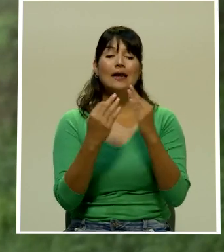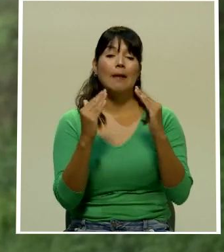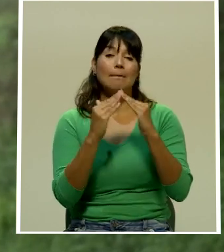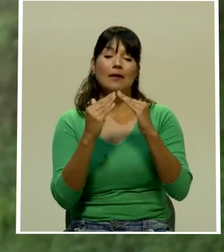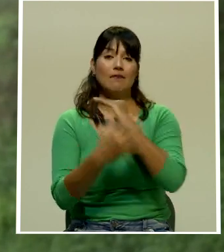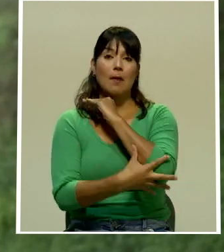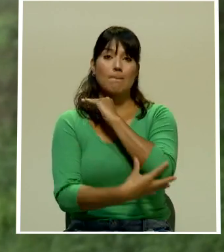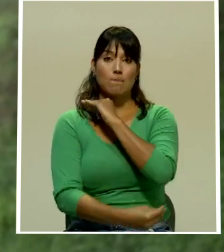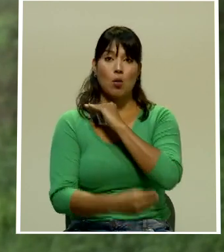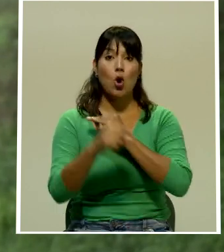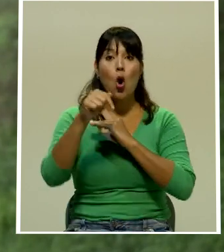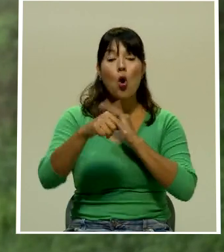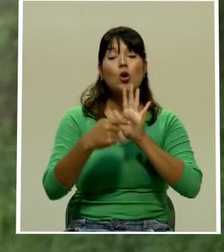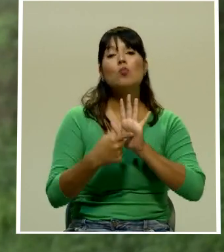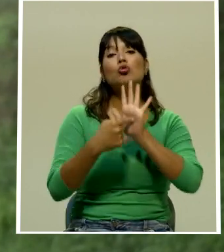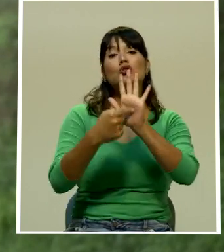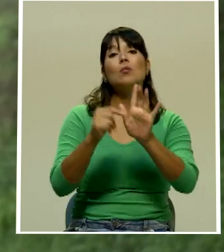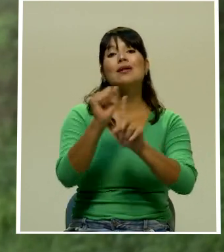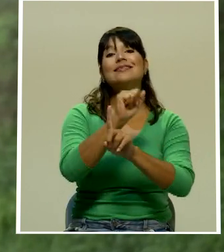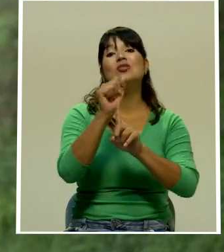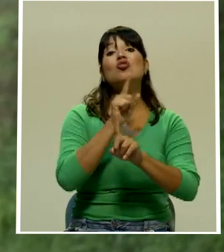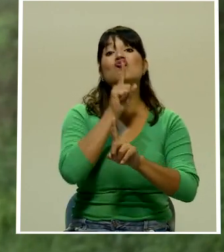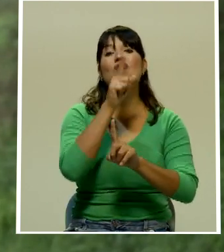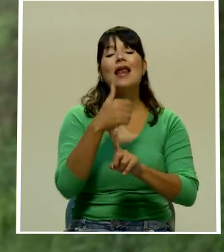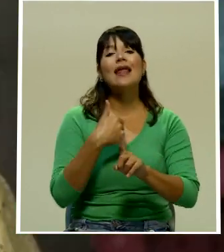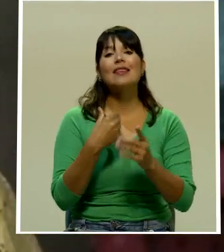realidad que viven algunas de estas familias.